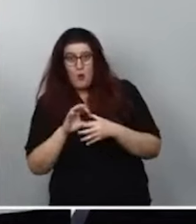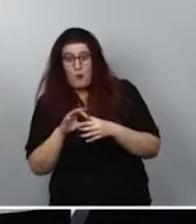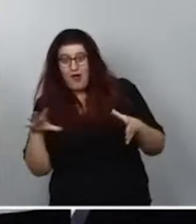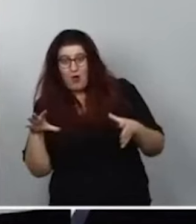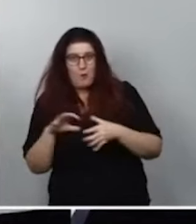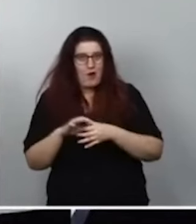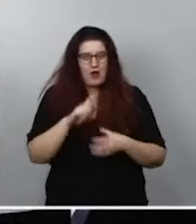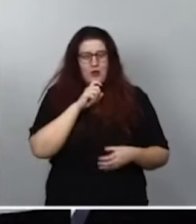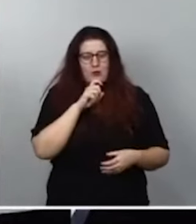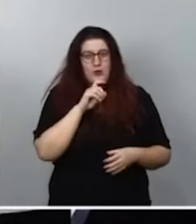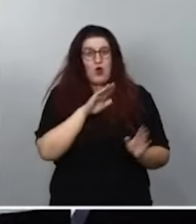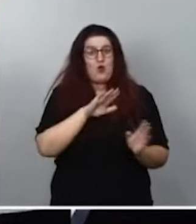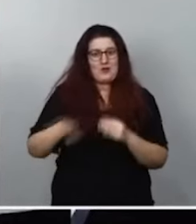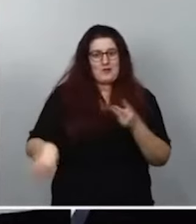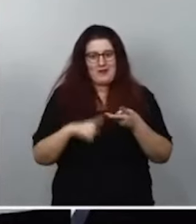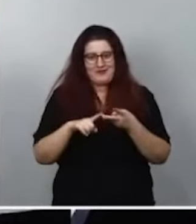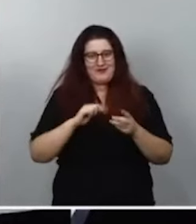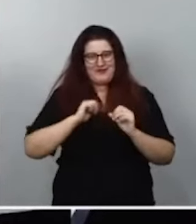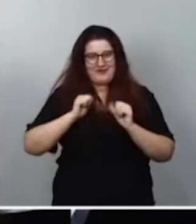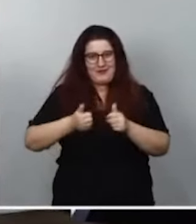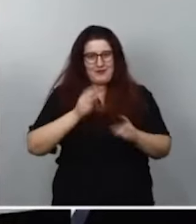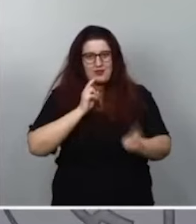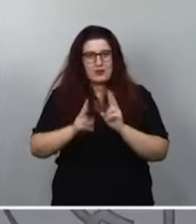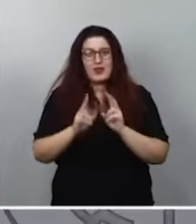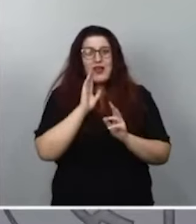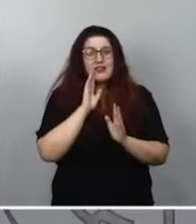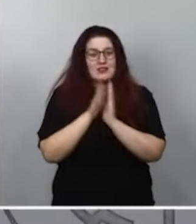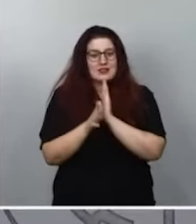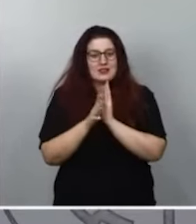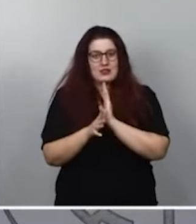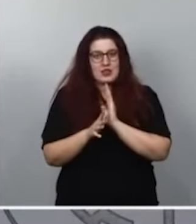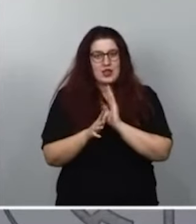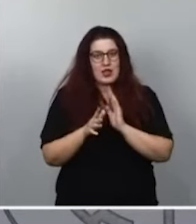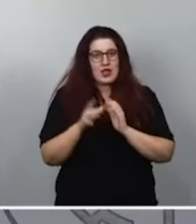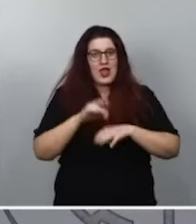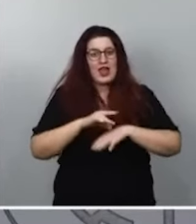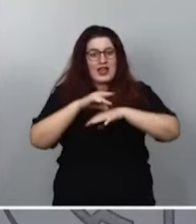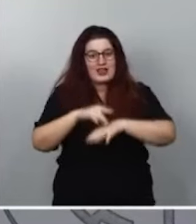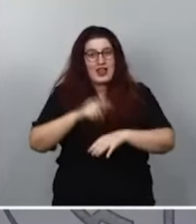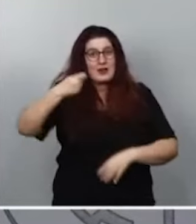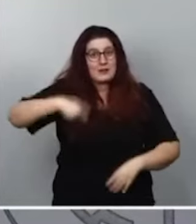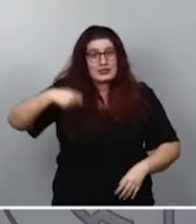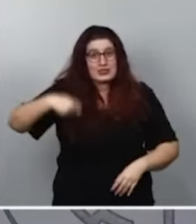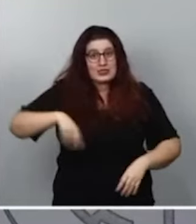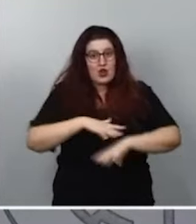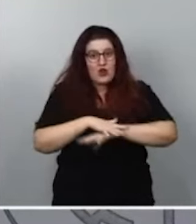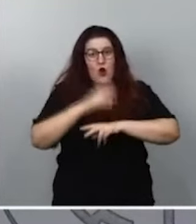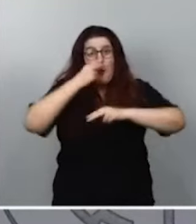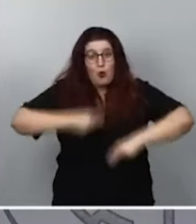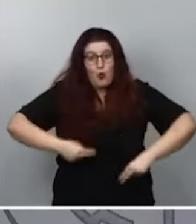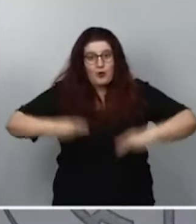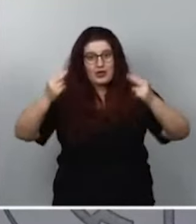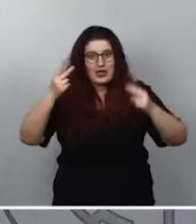Bueno, pues empiezo por la última, si le parece. Antes lo comentaba anteriormente, la agenda del presidente del Gobierno es pública